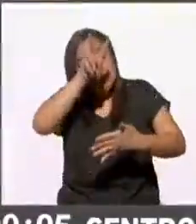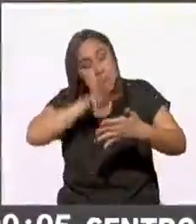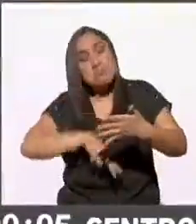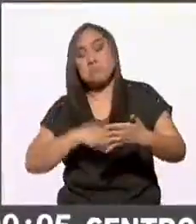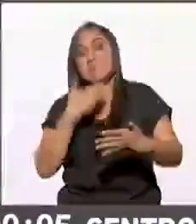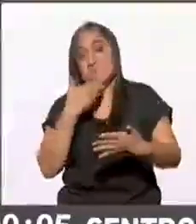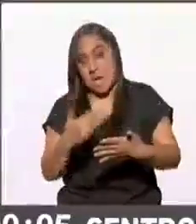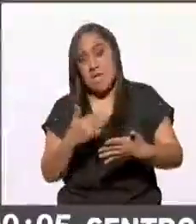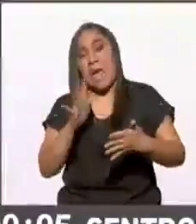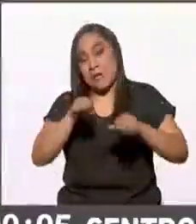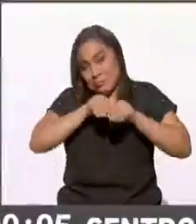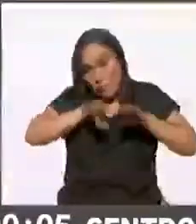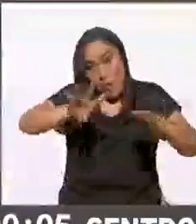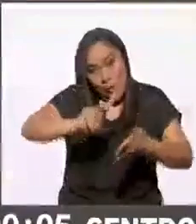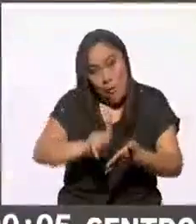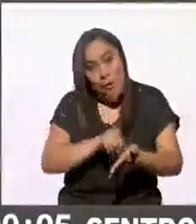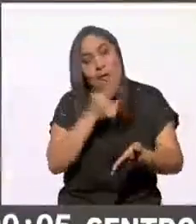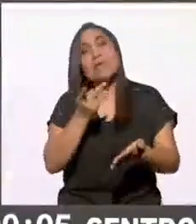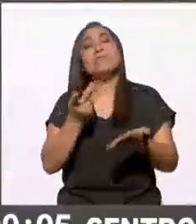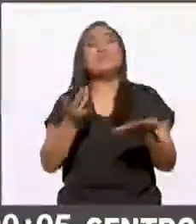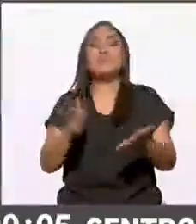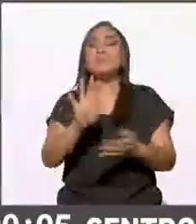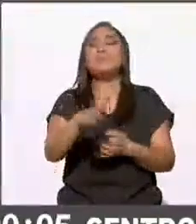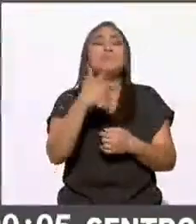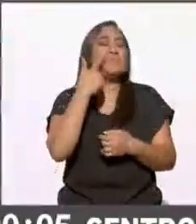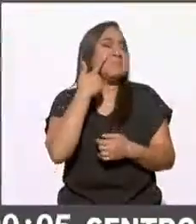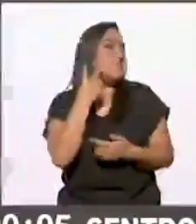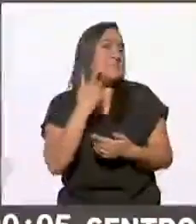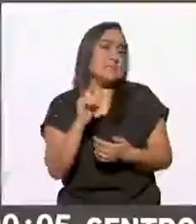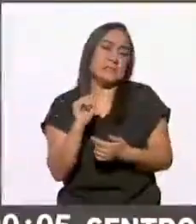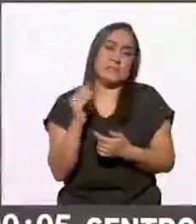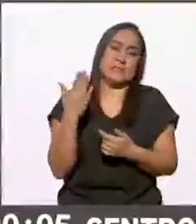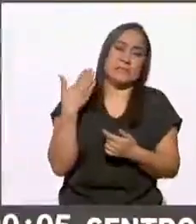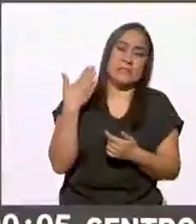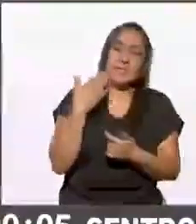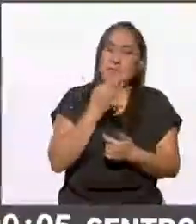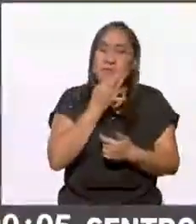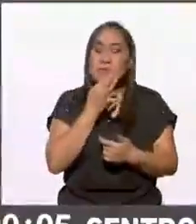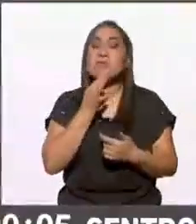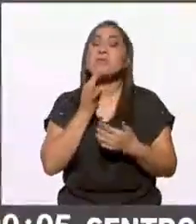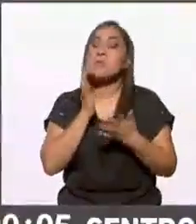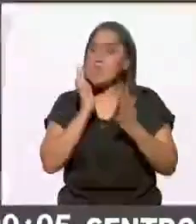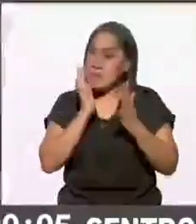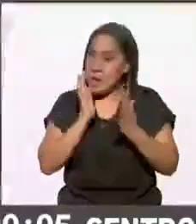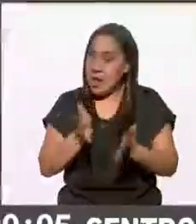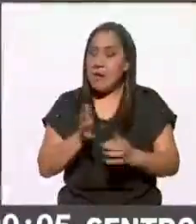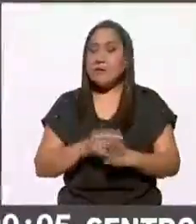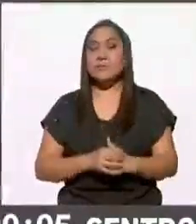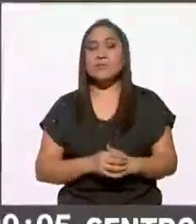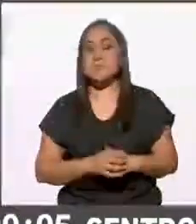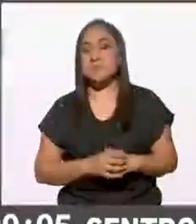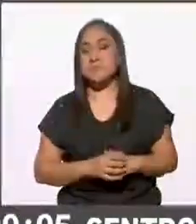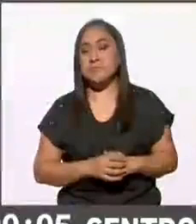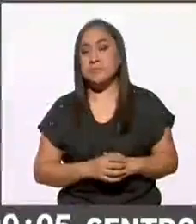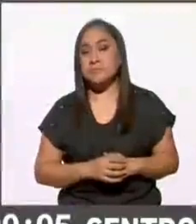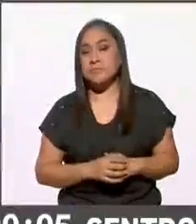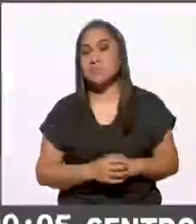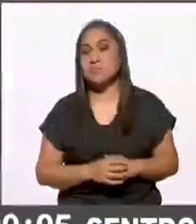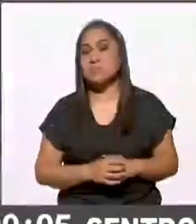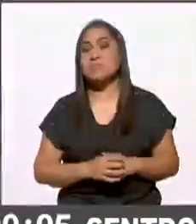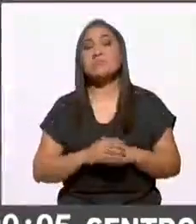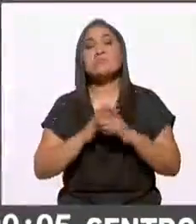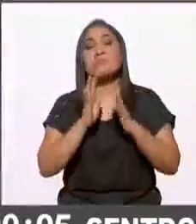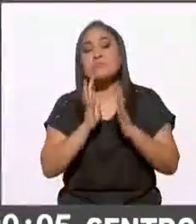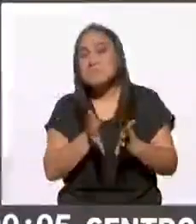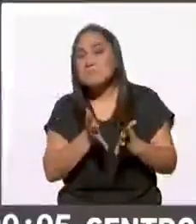muy bien los han dado y bueno pues fíjate que hace unos minutos tuvimos la oportunidad de tuvimos un